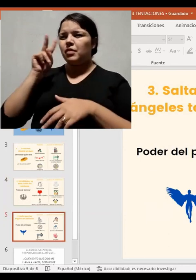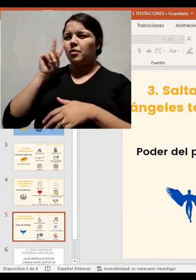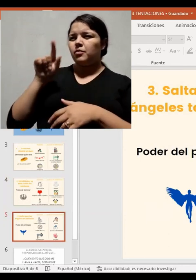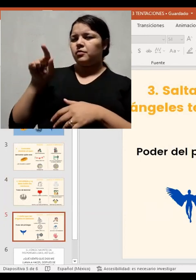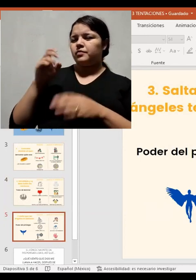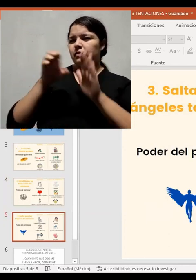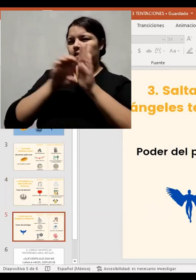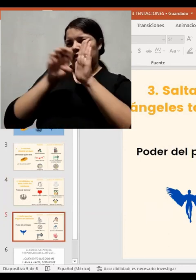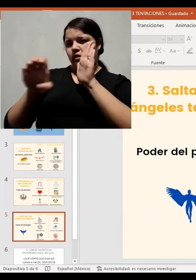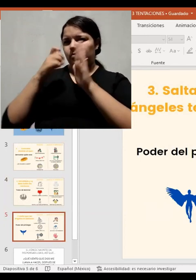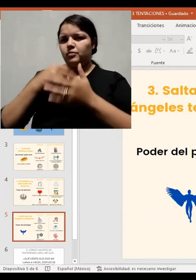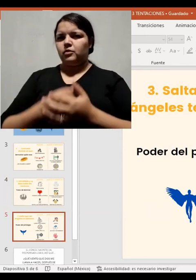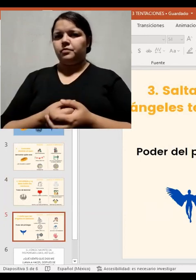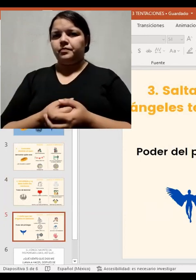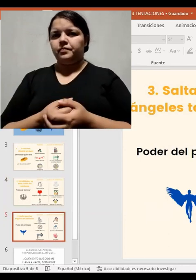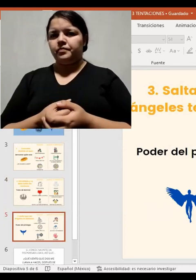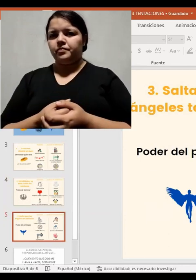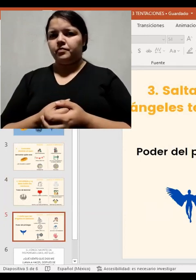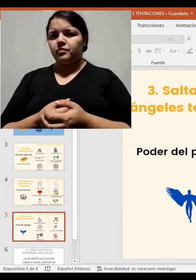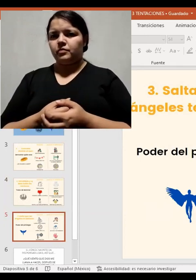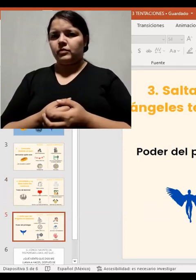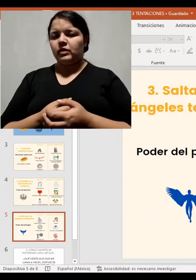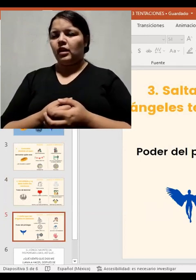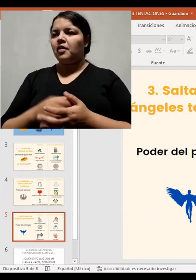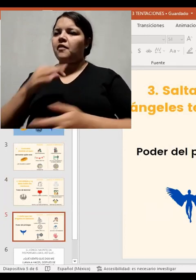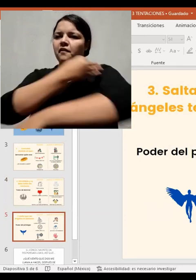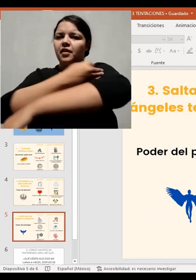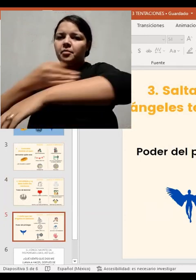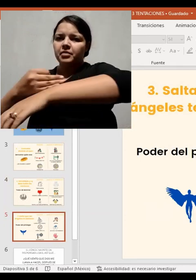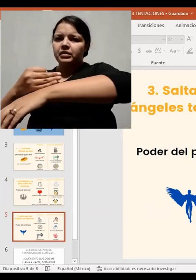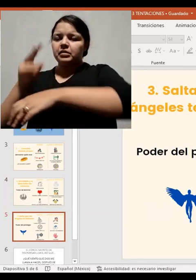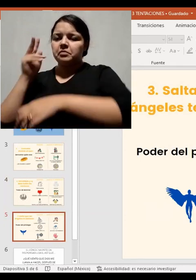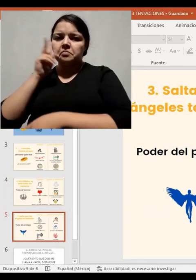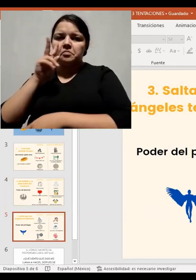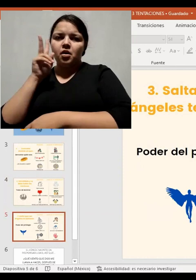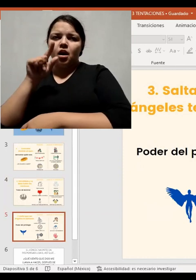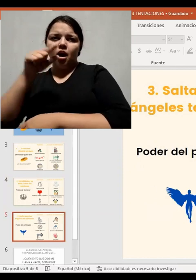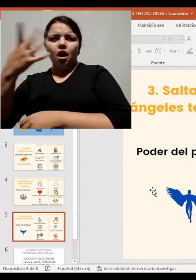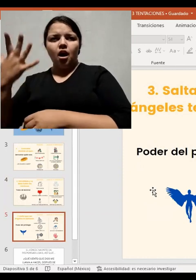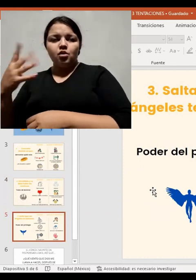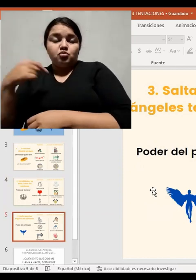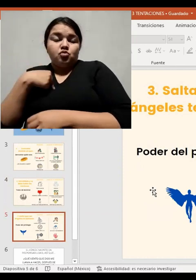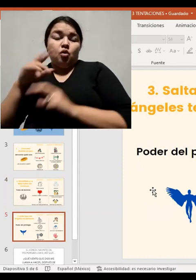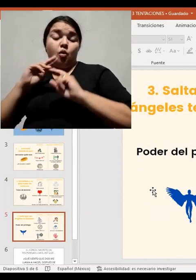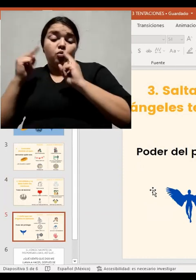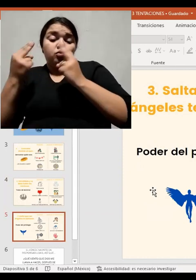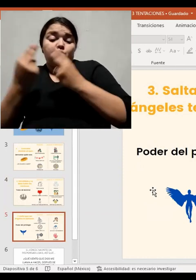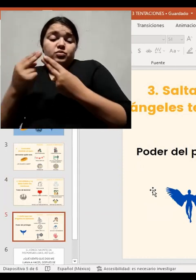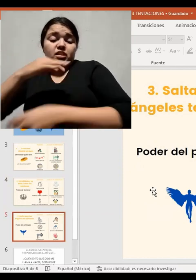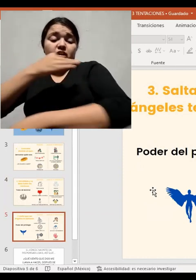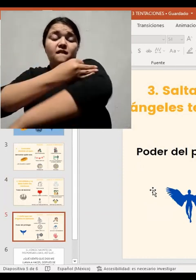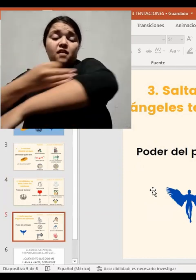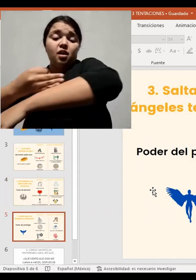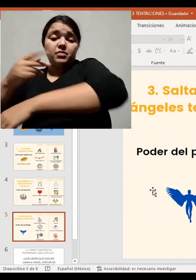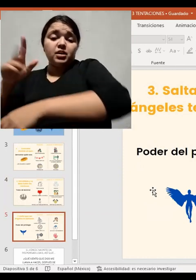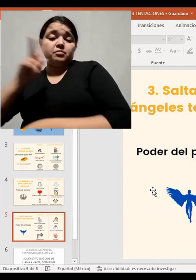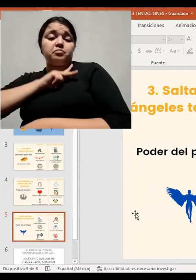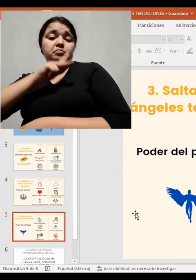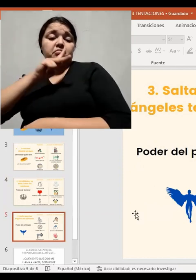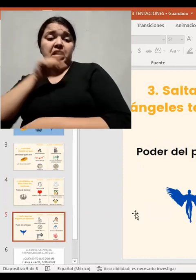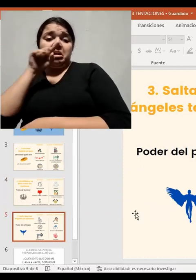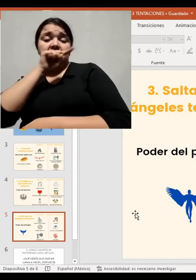ejemplo, juzgamos a otras familias. Yo me doy de que mi familia es muy unida, yo me doy de que